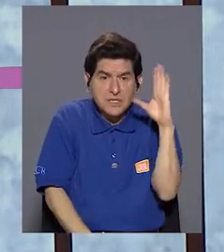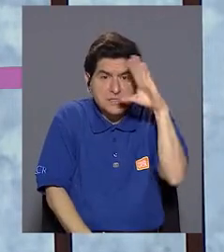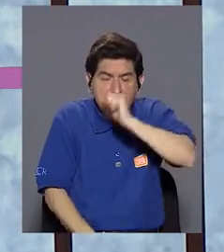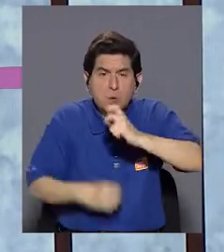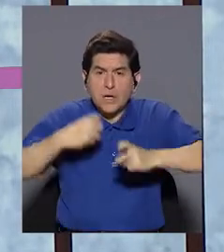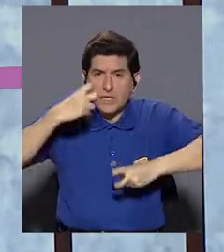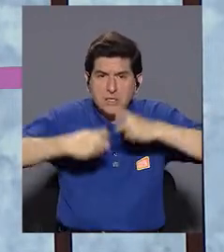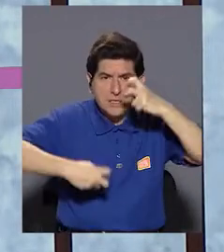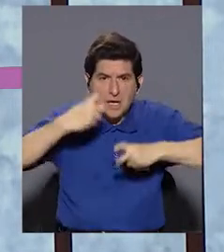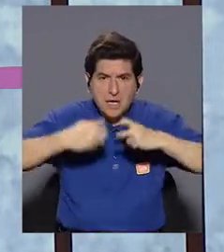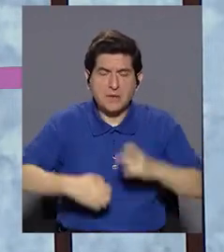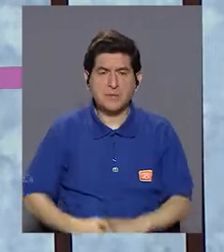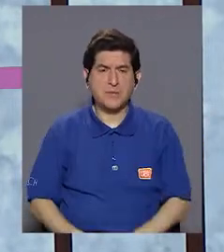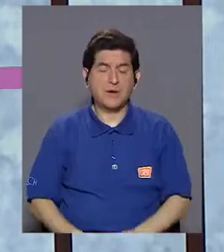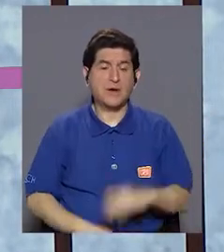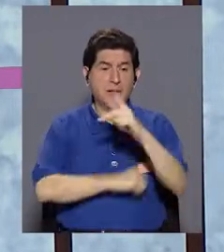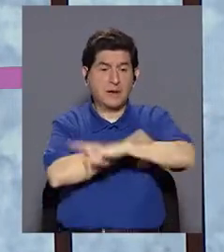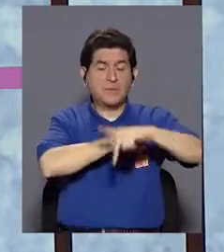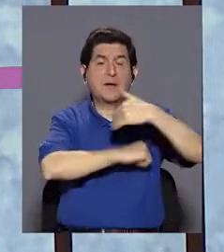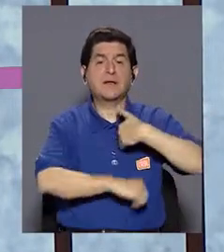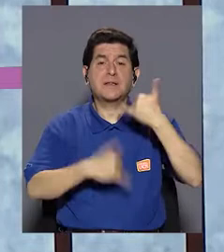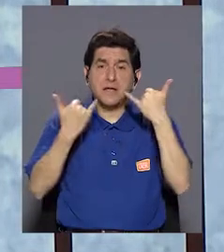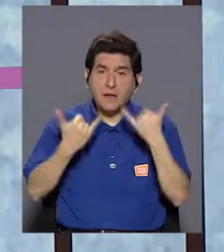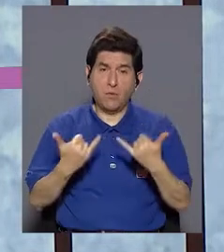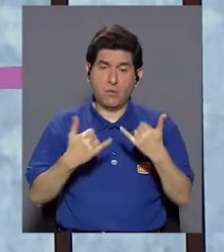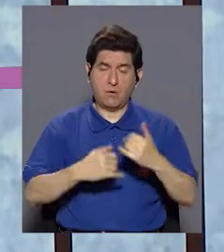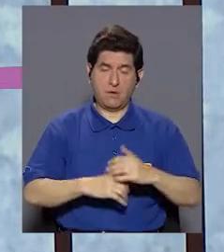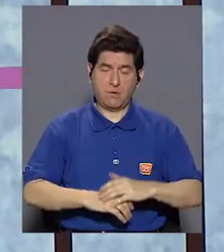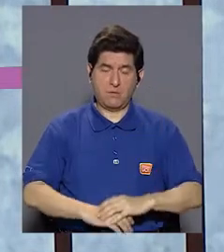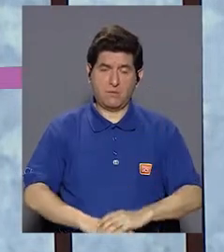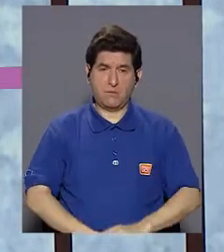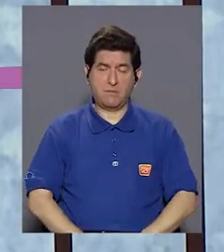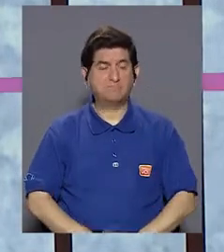reconozcan el problema que en ese momento el país está teniendo.